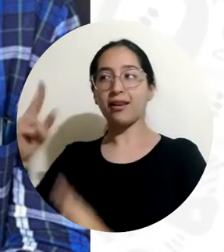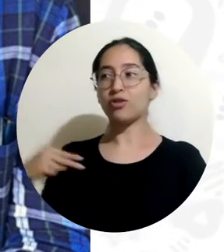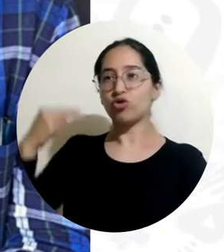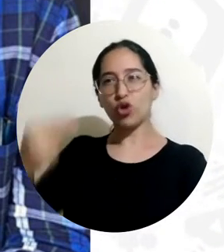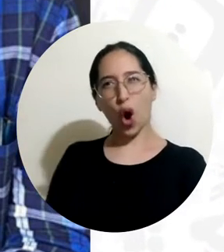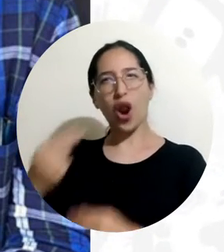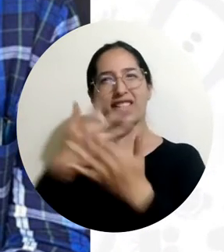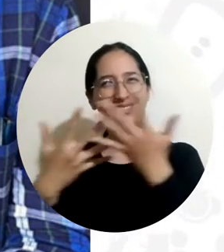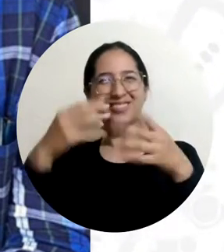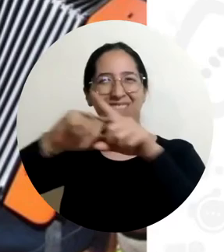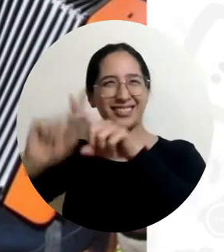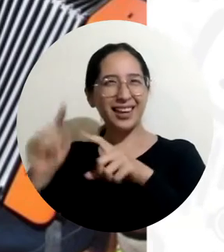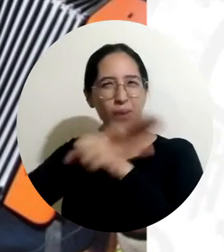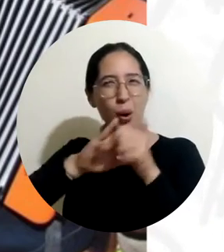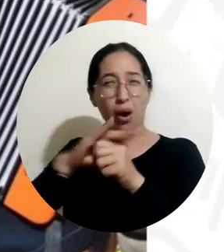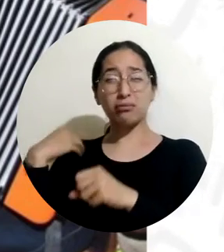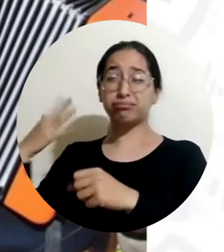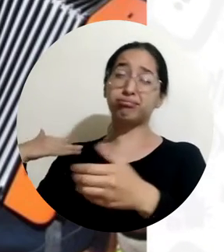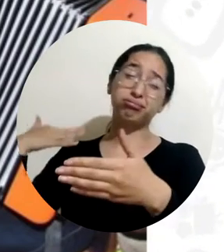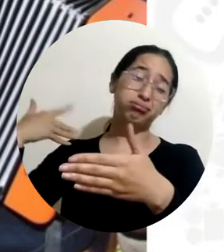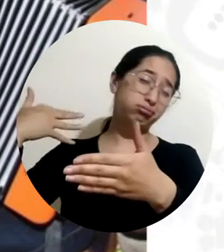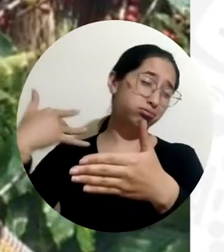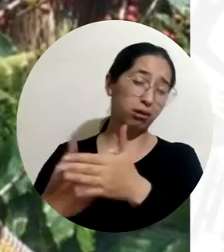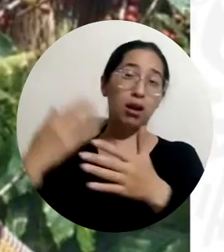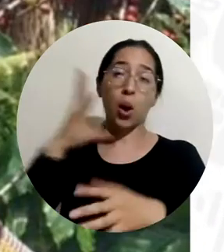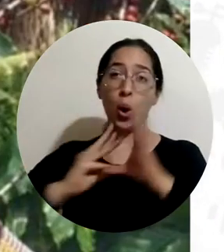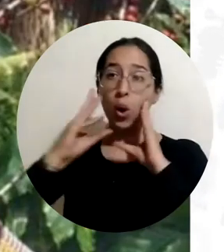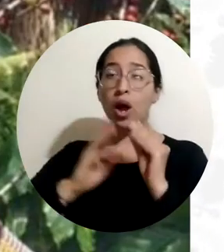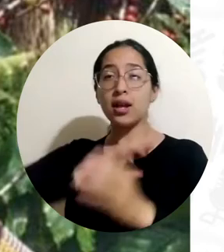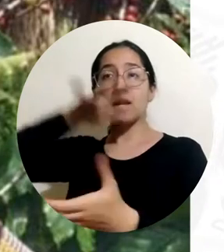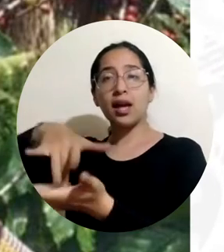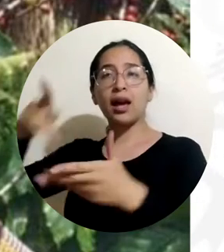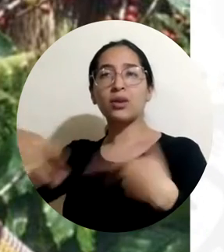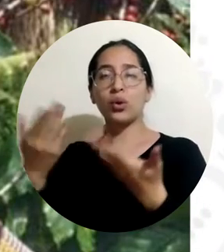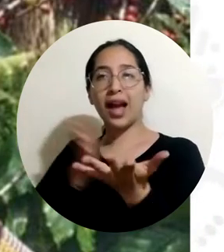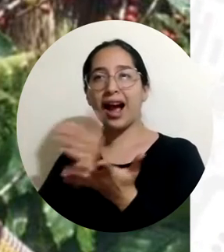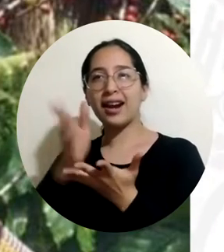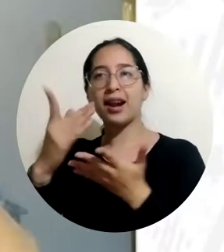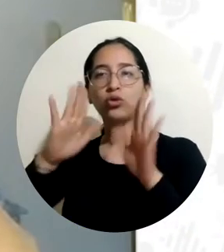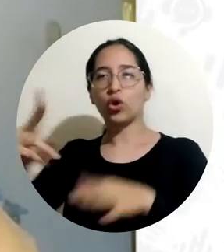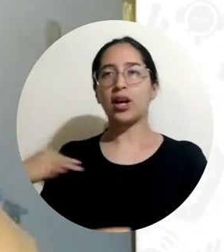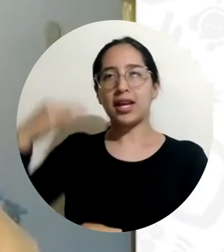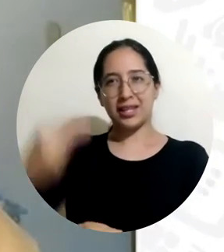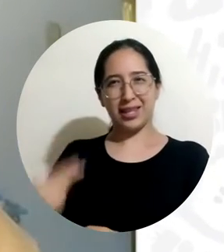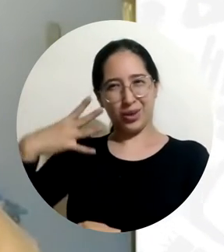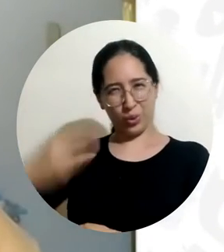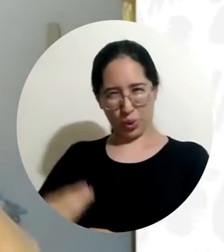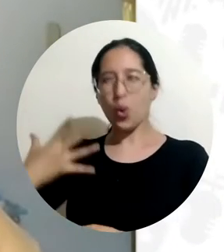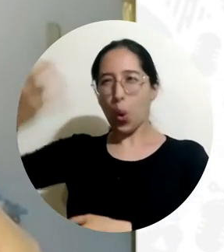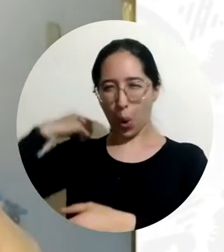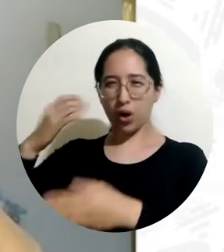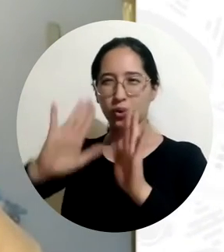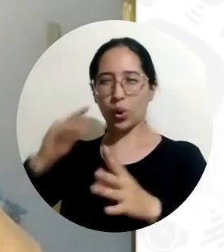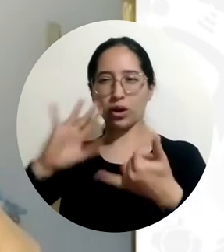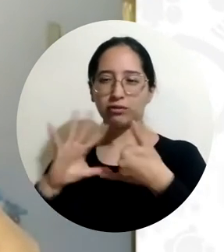es narrador de historias y después de varias décadas de trayectoria artística, aterrizó en el programa de Historia y Patrimonio. Recuerdo que hace muchos años